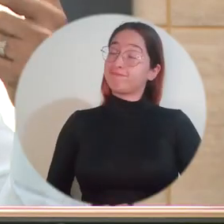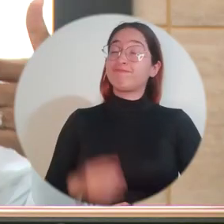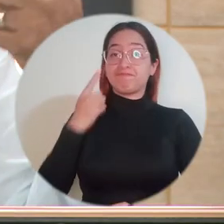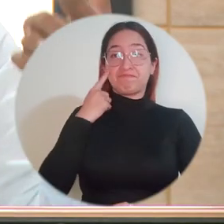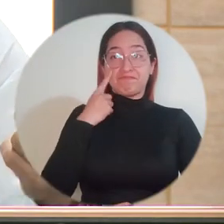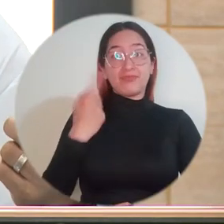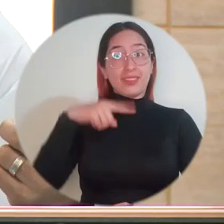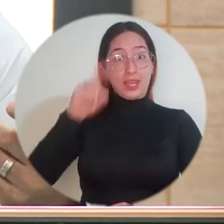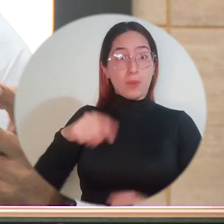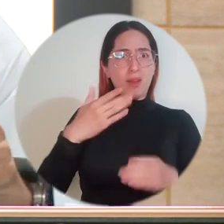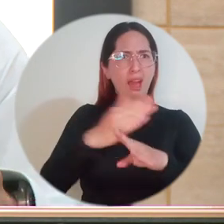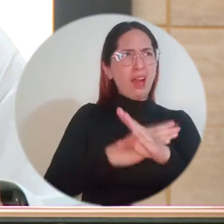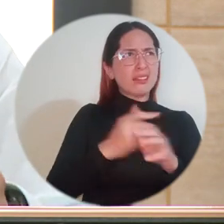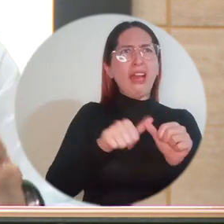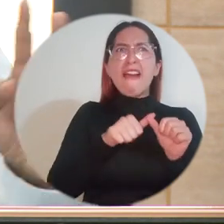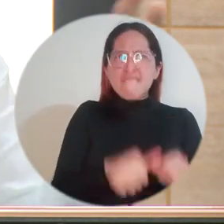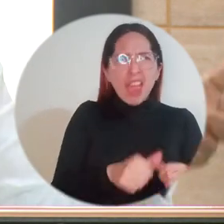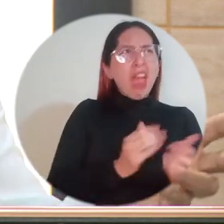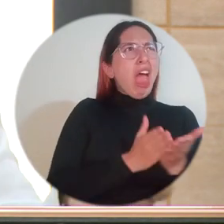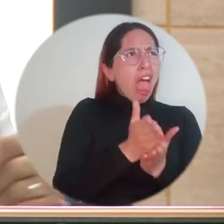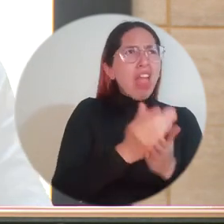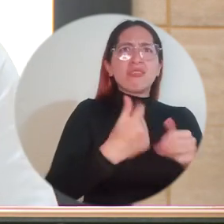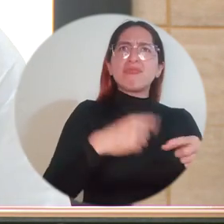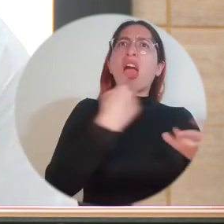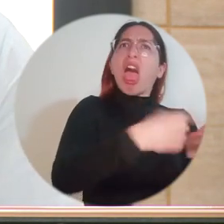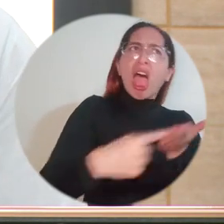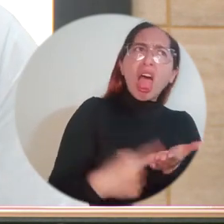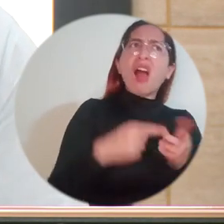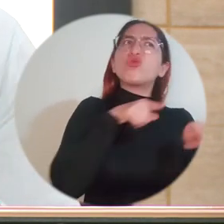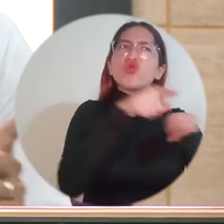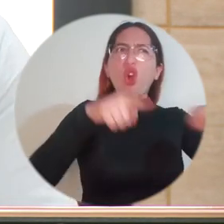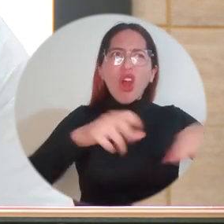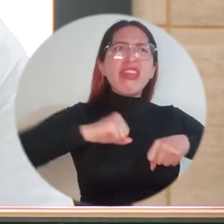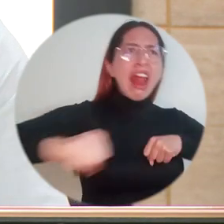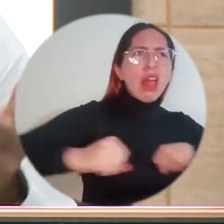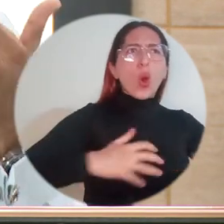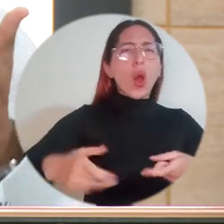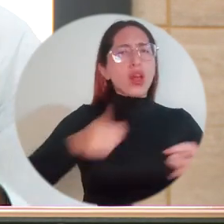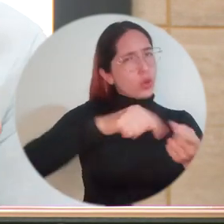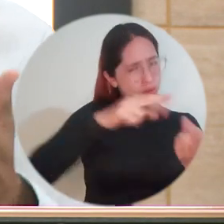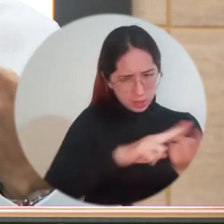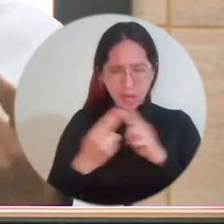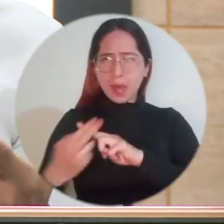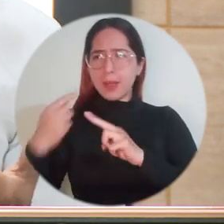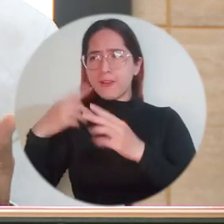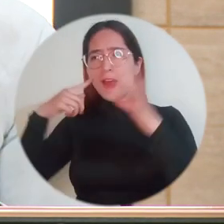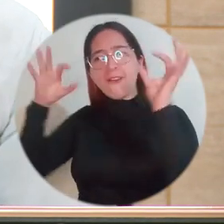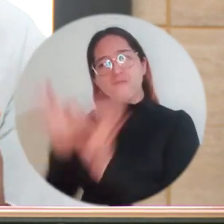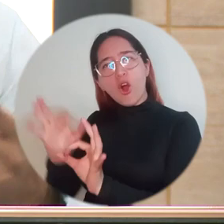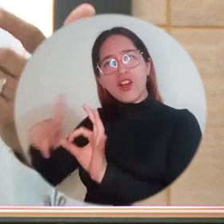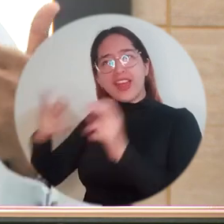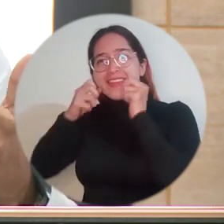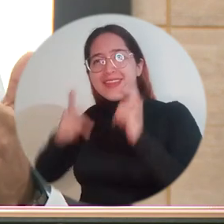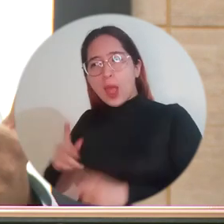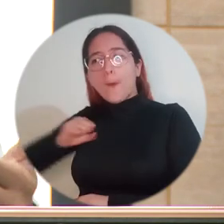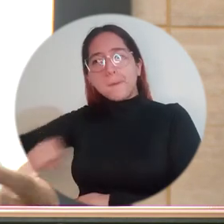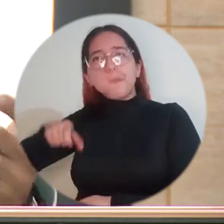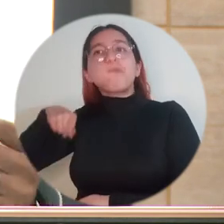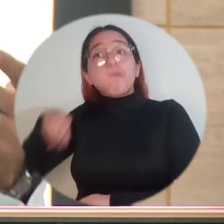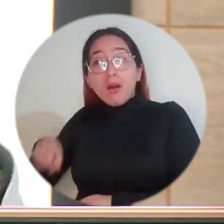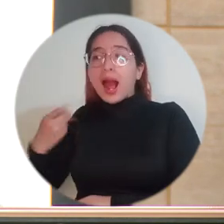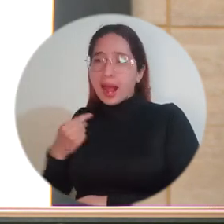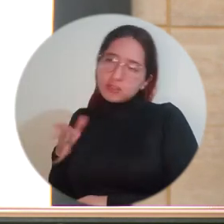Tenemos que pasar del debate permanente sobre un derecho u otro y asumir un enfoque basado en derechos humanos para